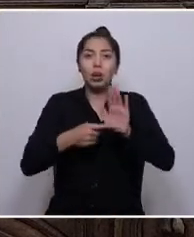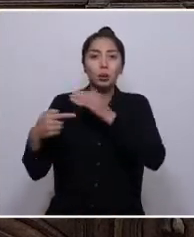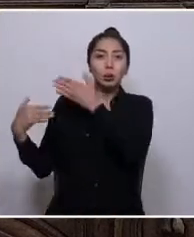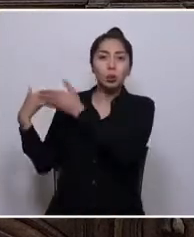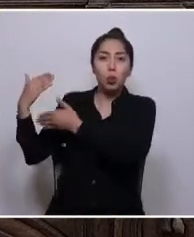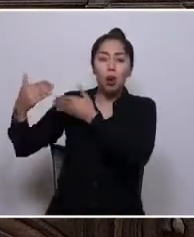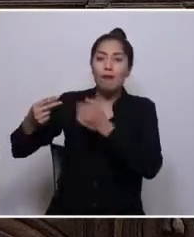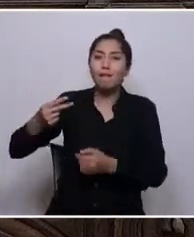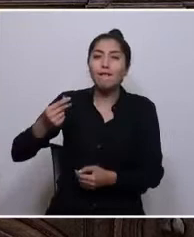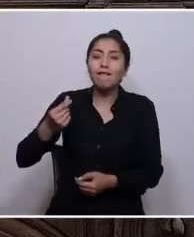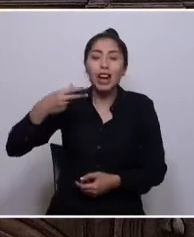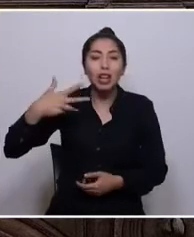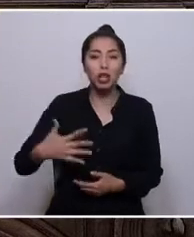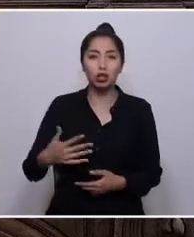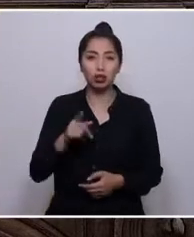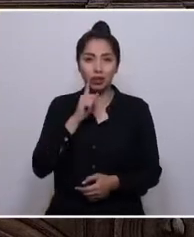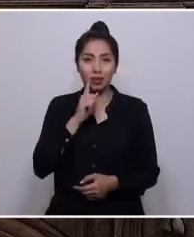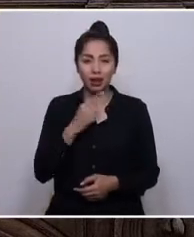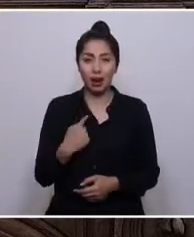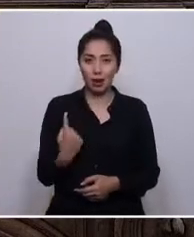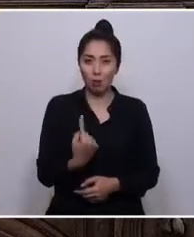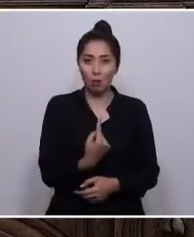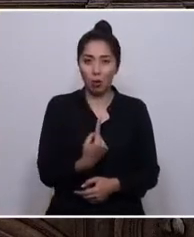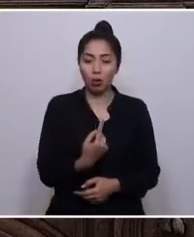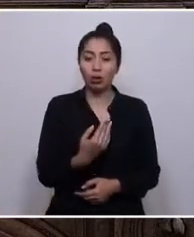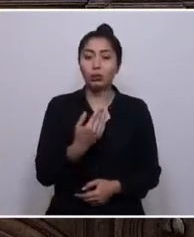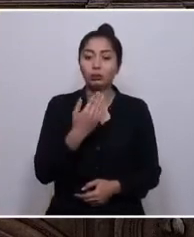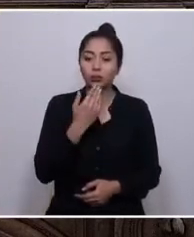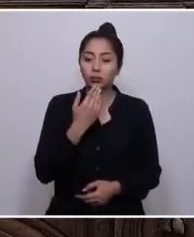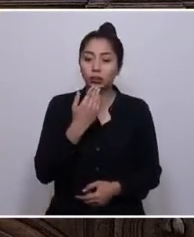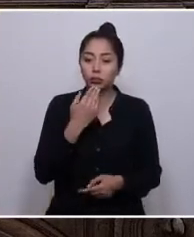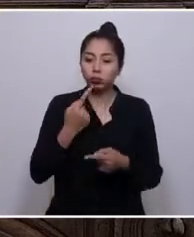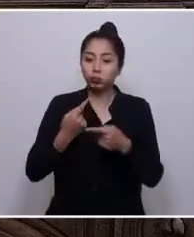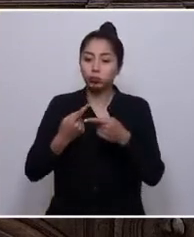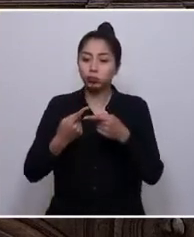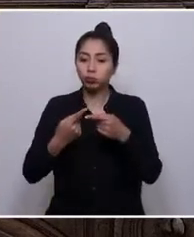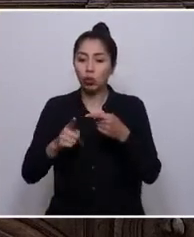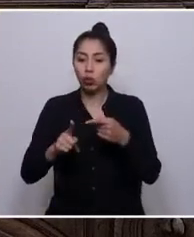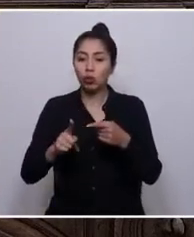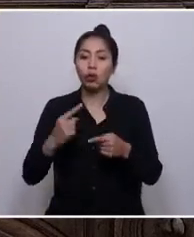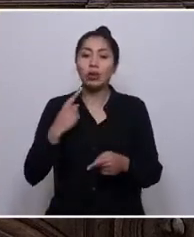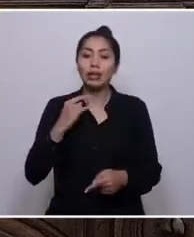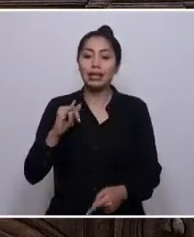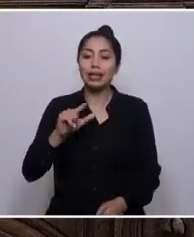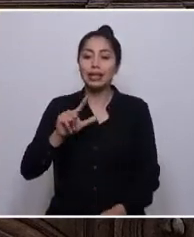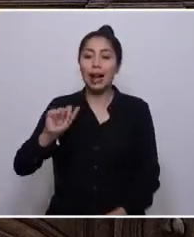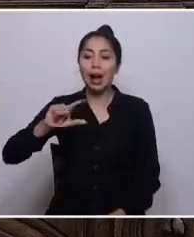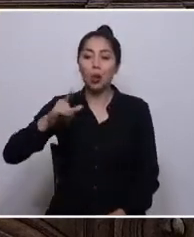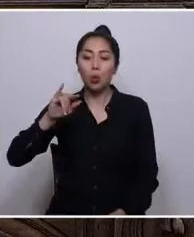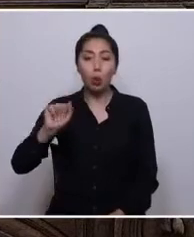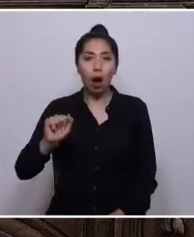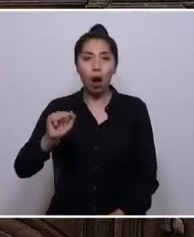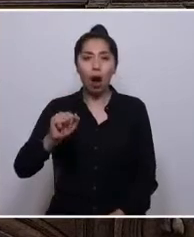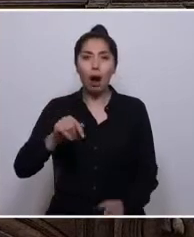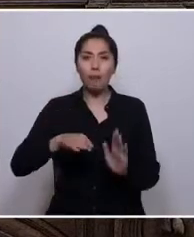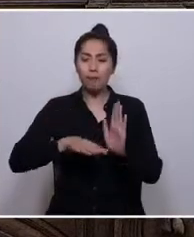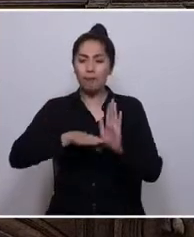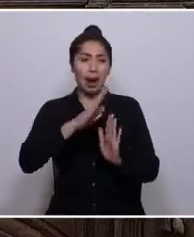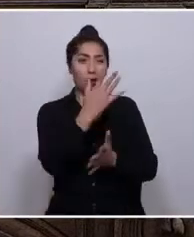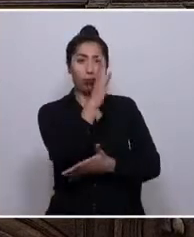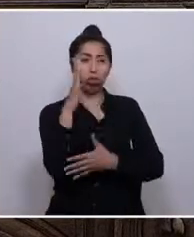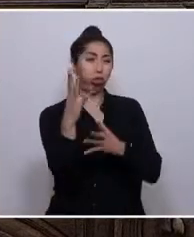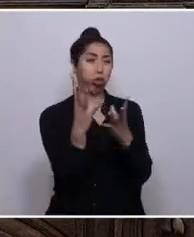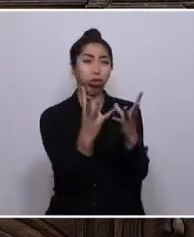que tenemos. Y cómo no mencionar a Quillagua, que es el ejemplo del mayor ecocidio cometido en tiempos modernos, que ha